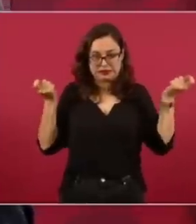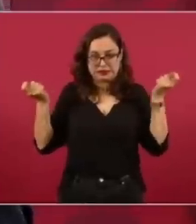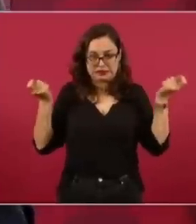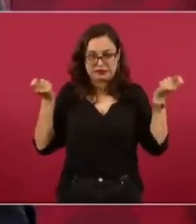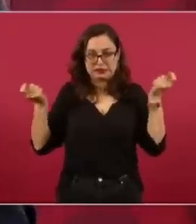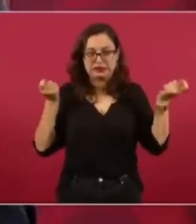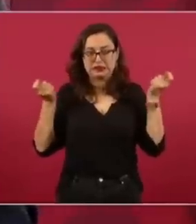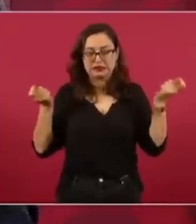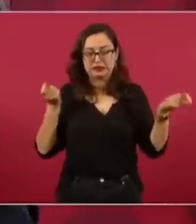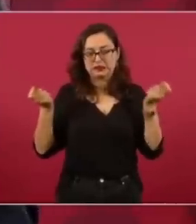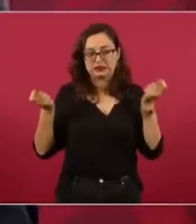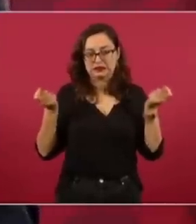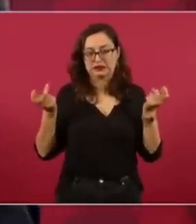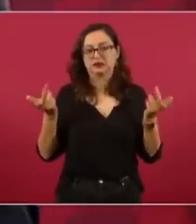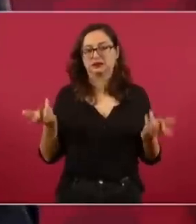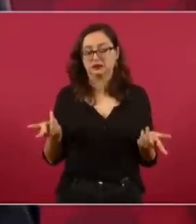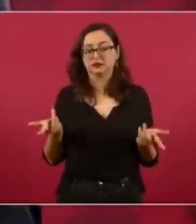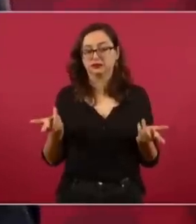evaluar